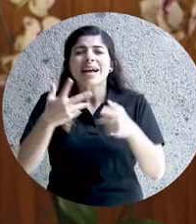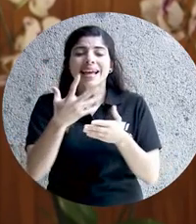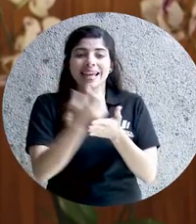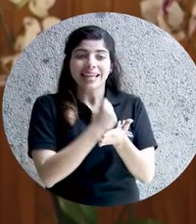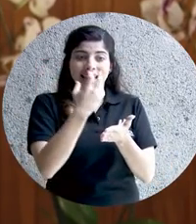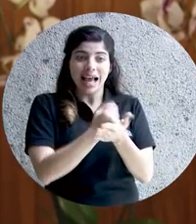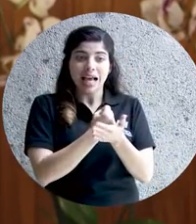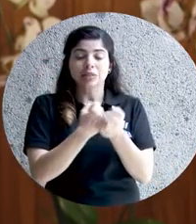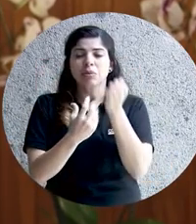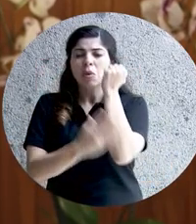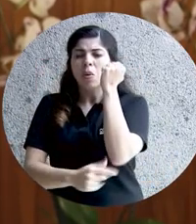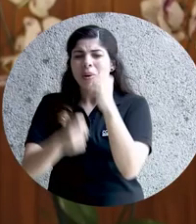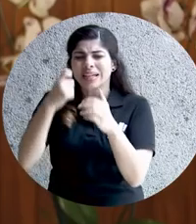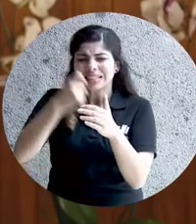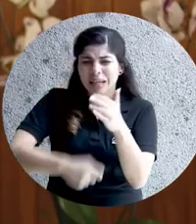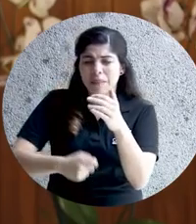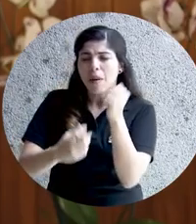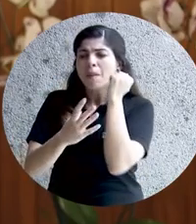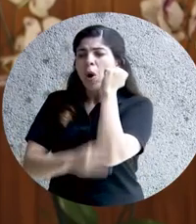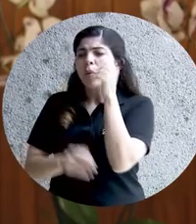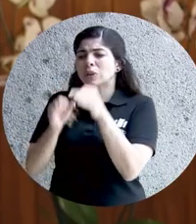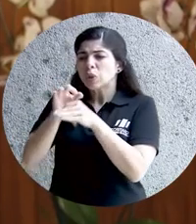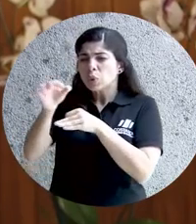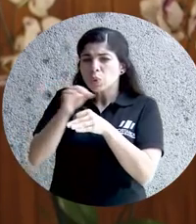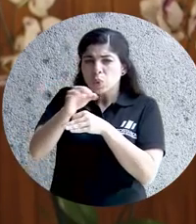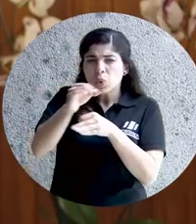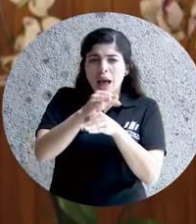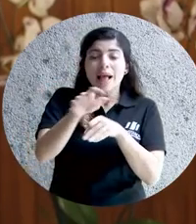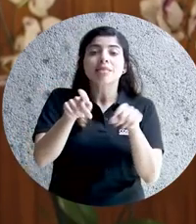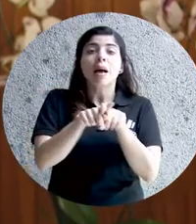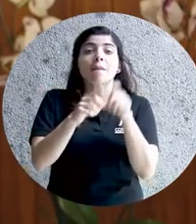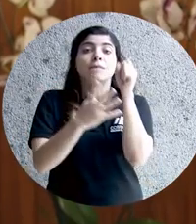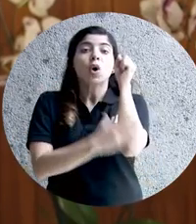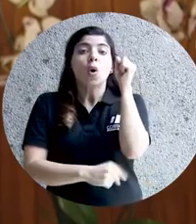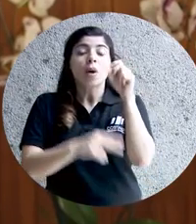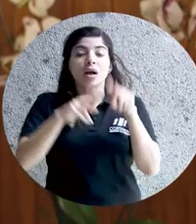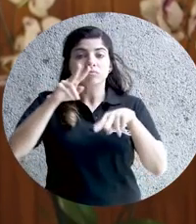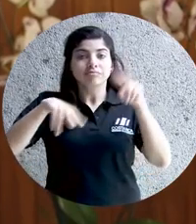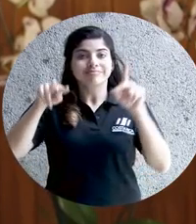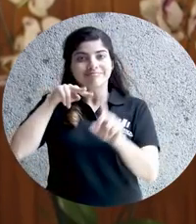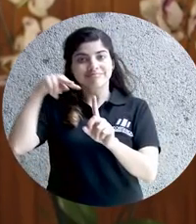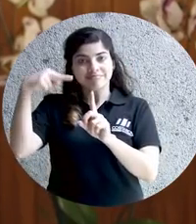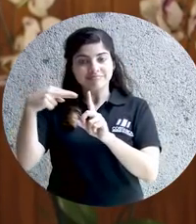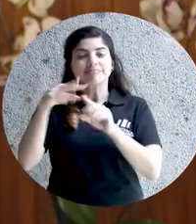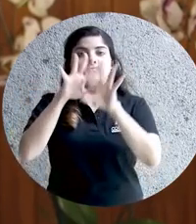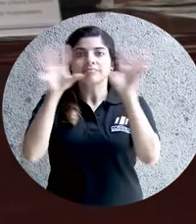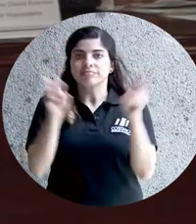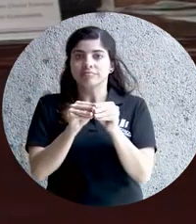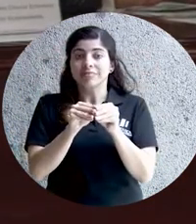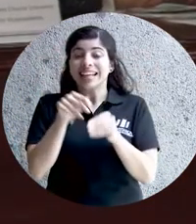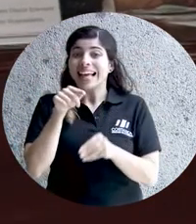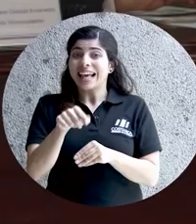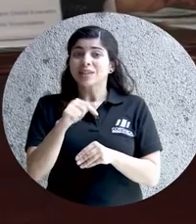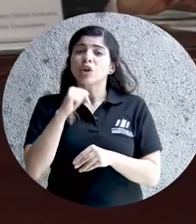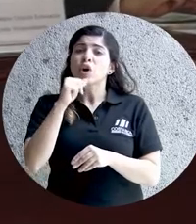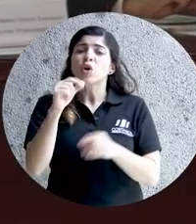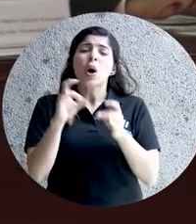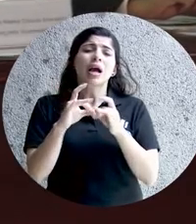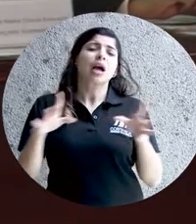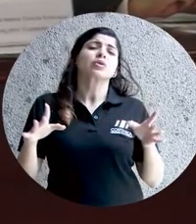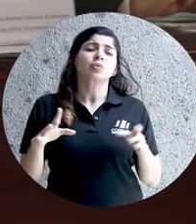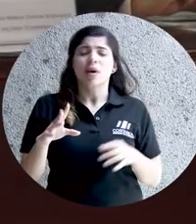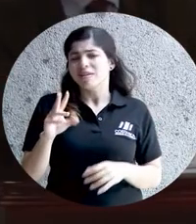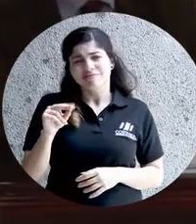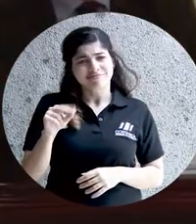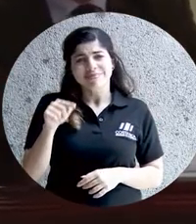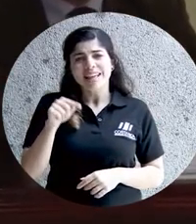ingresos, en la pobreza extrema, en la pobreza rural e incluso en la pobreza multidimensional. Esto no es obra de